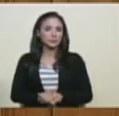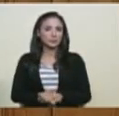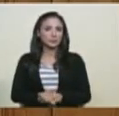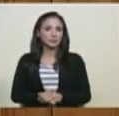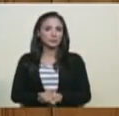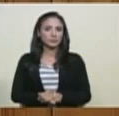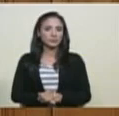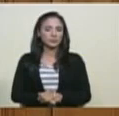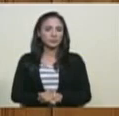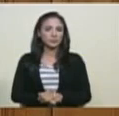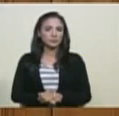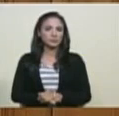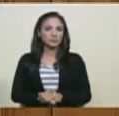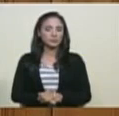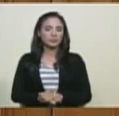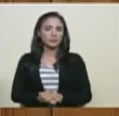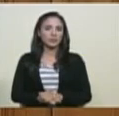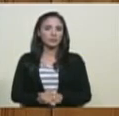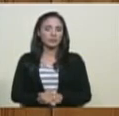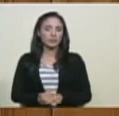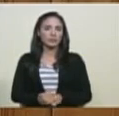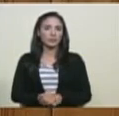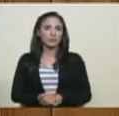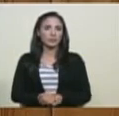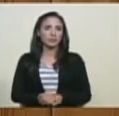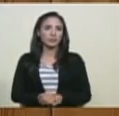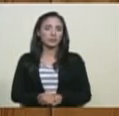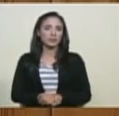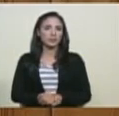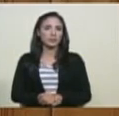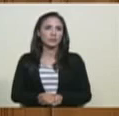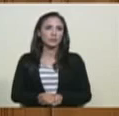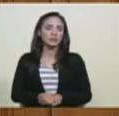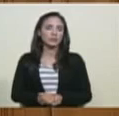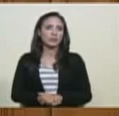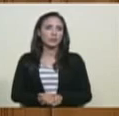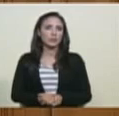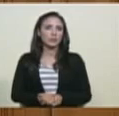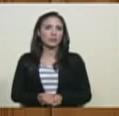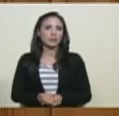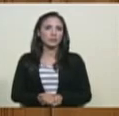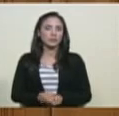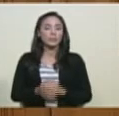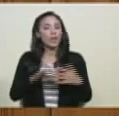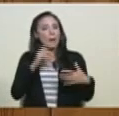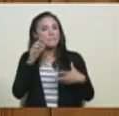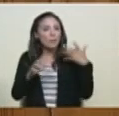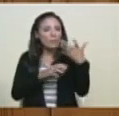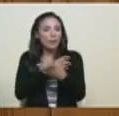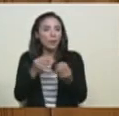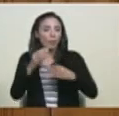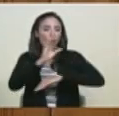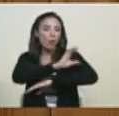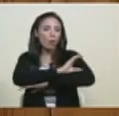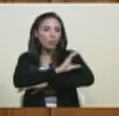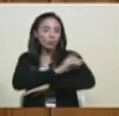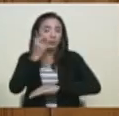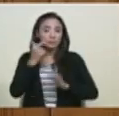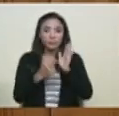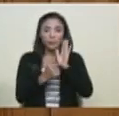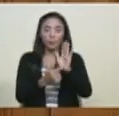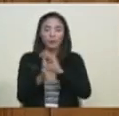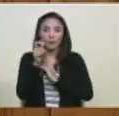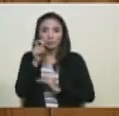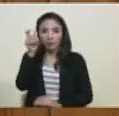a drogas, más allá de los problemas de conducta de este presentador